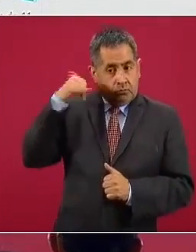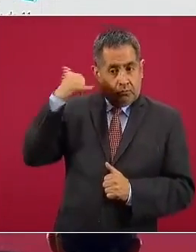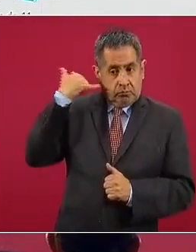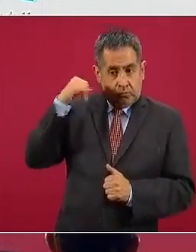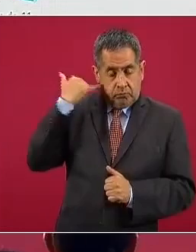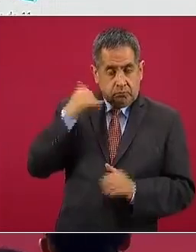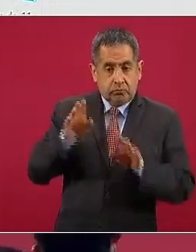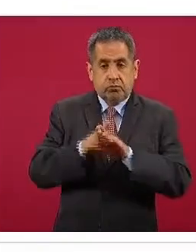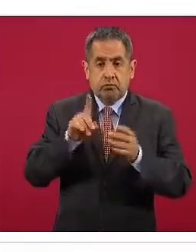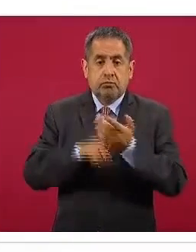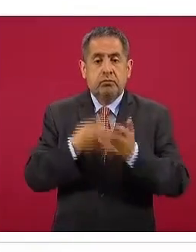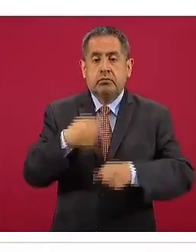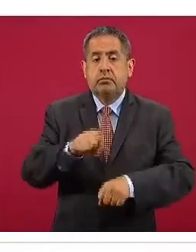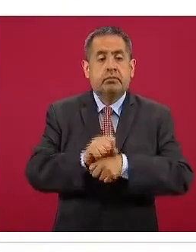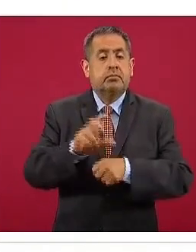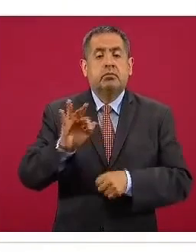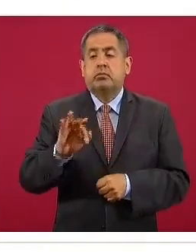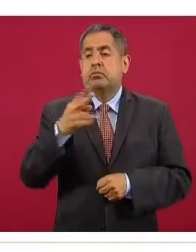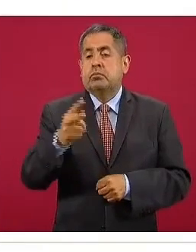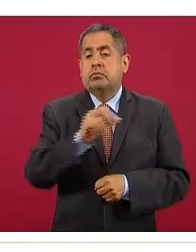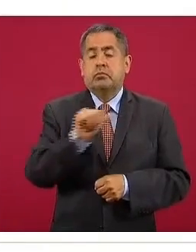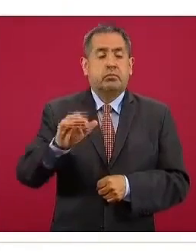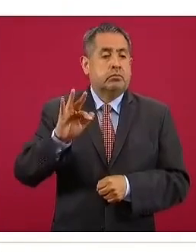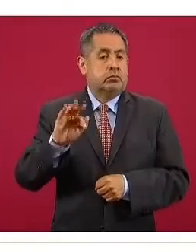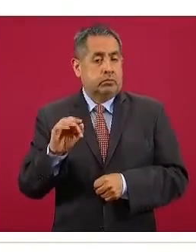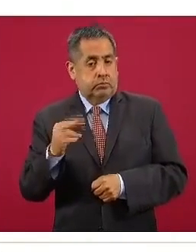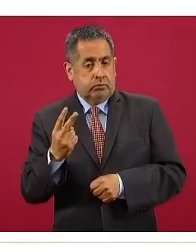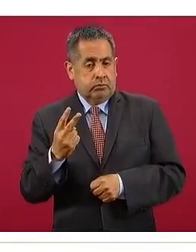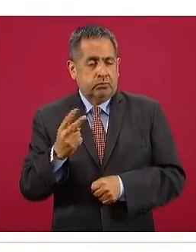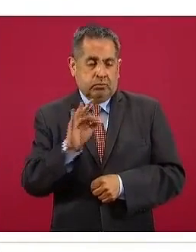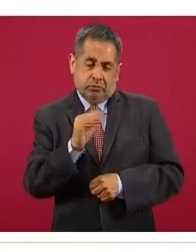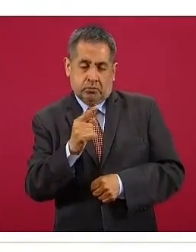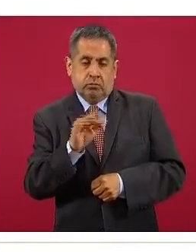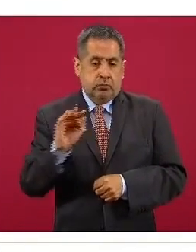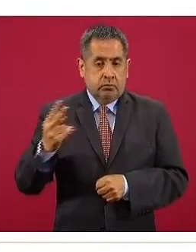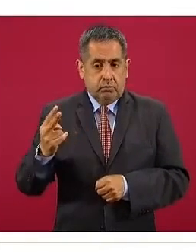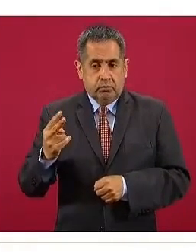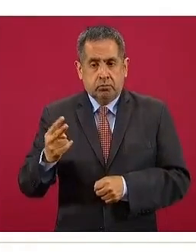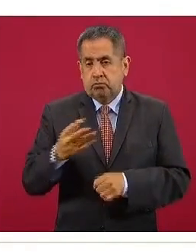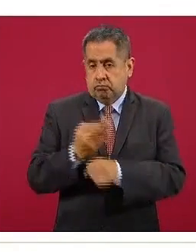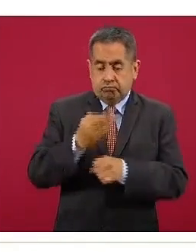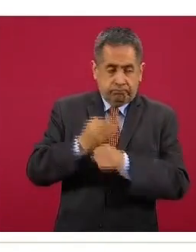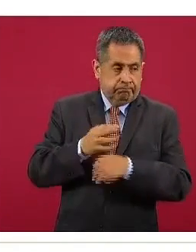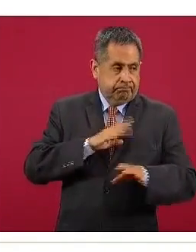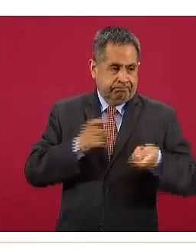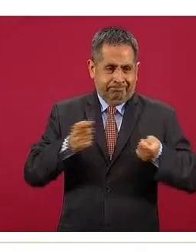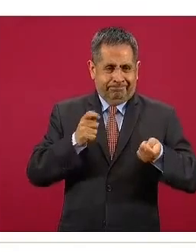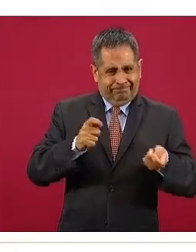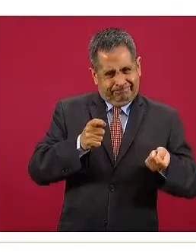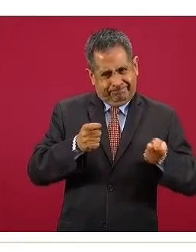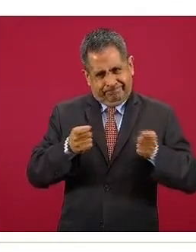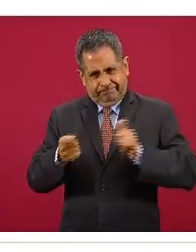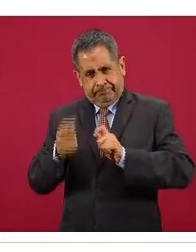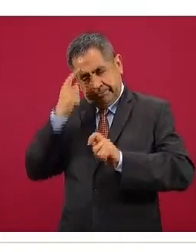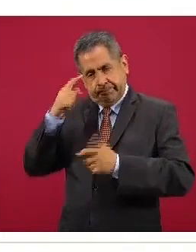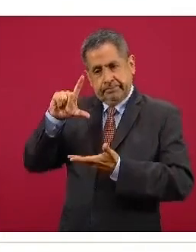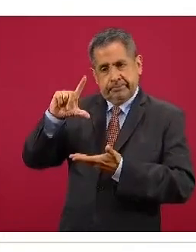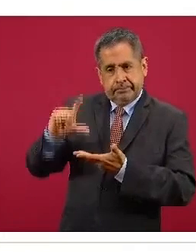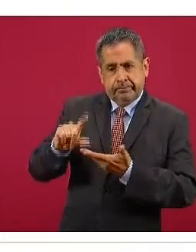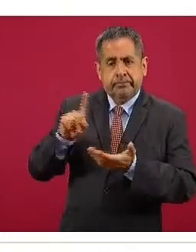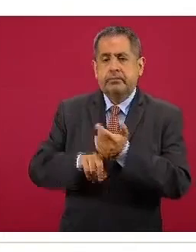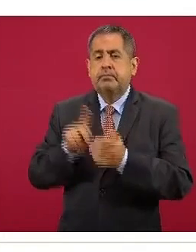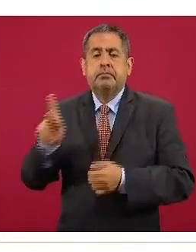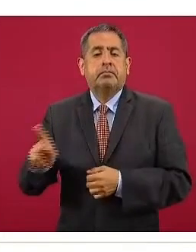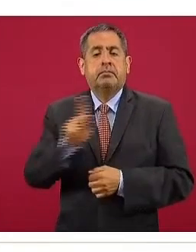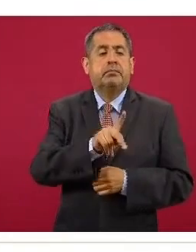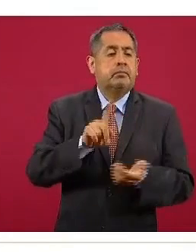incremento entre la semana 41 y la 42 está todavía muy buen tiempo de recuperar la trayectoria descendente análogo